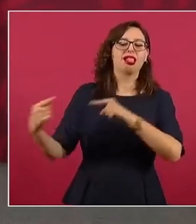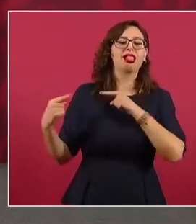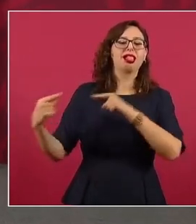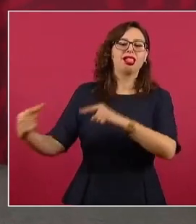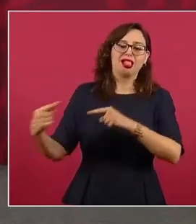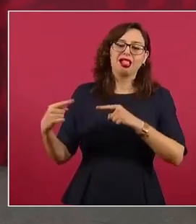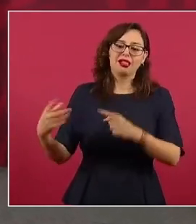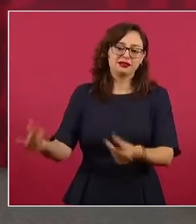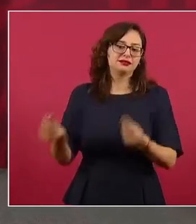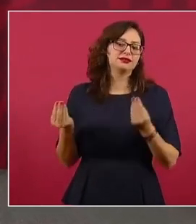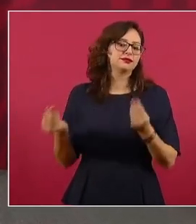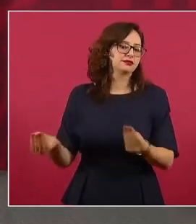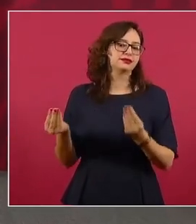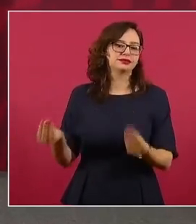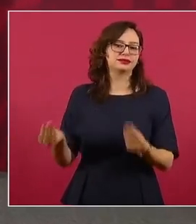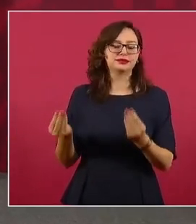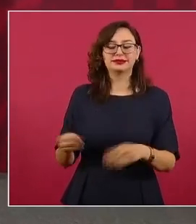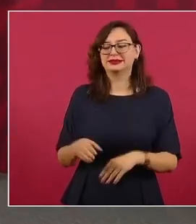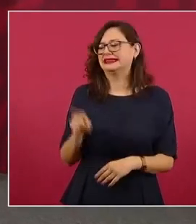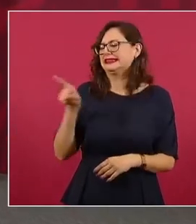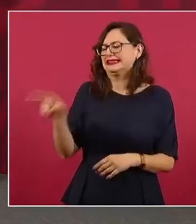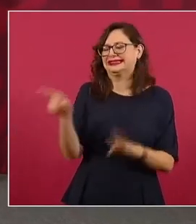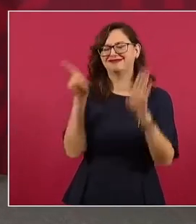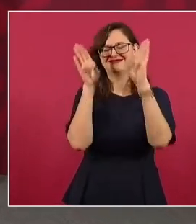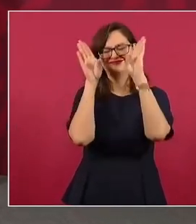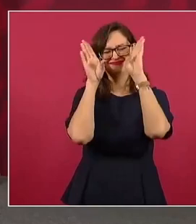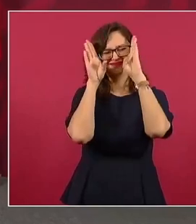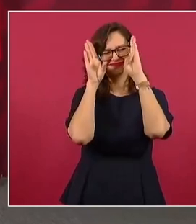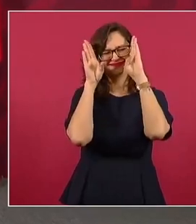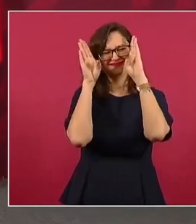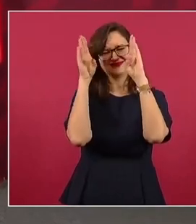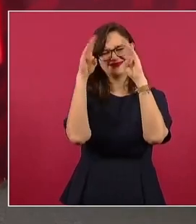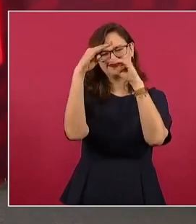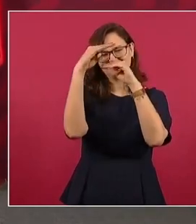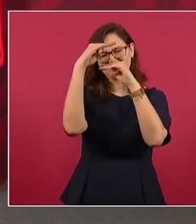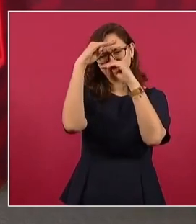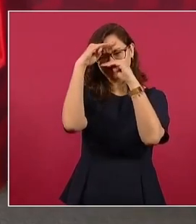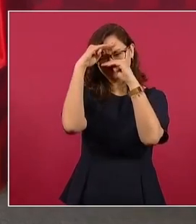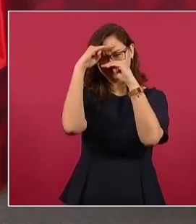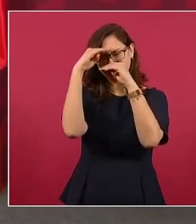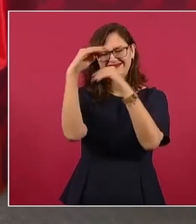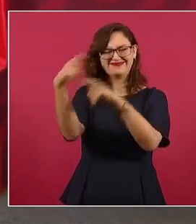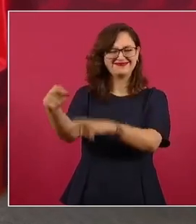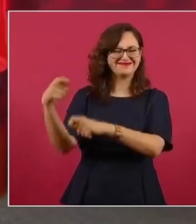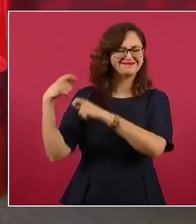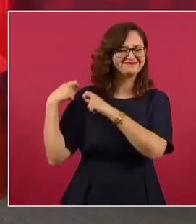en extremo conservador, es como